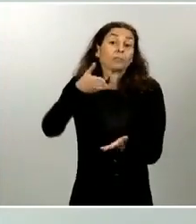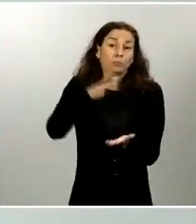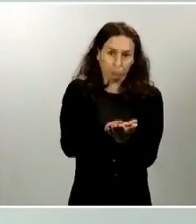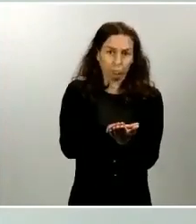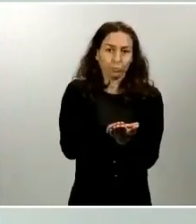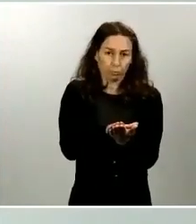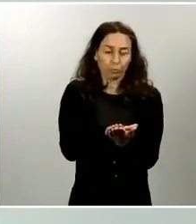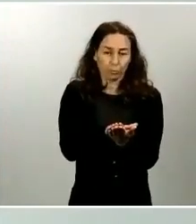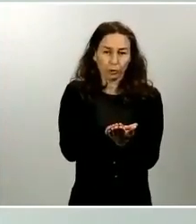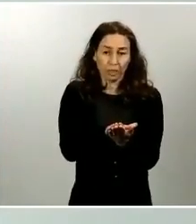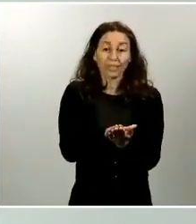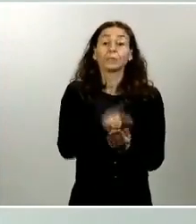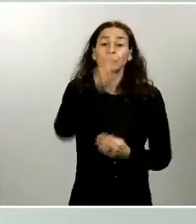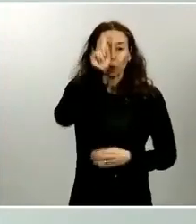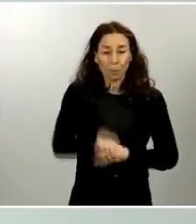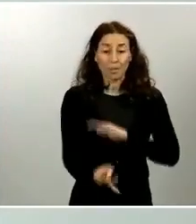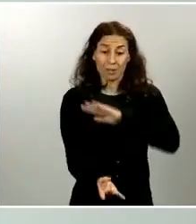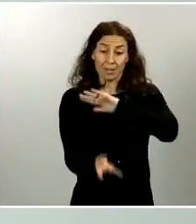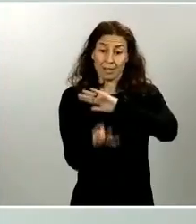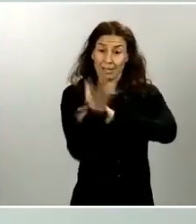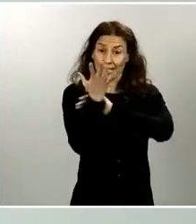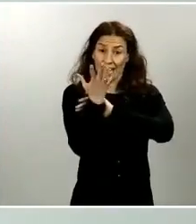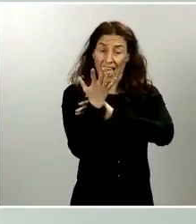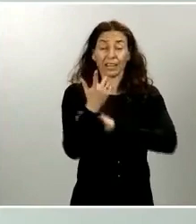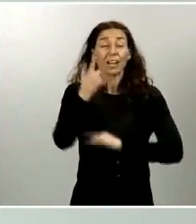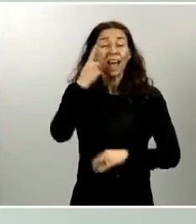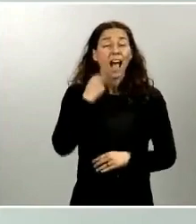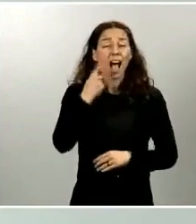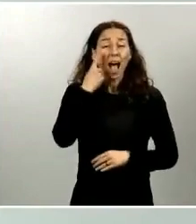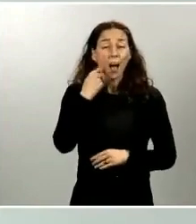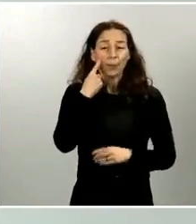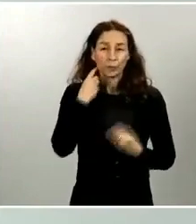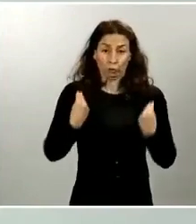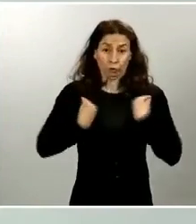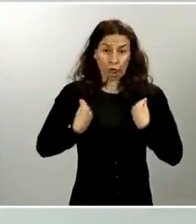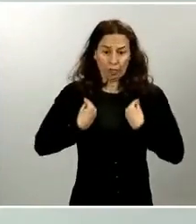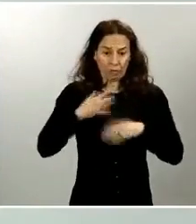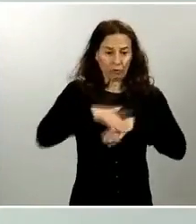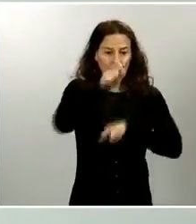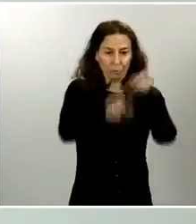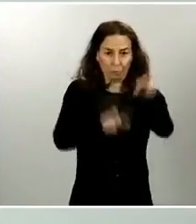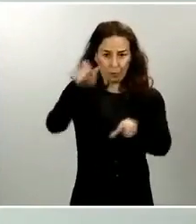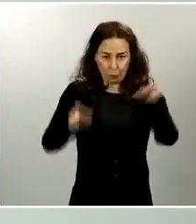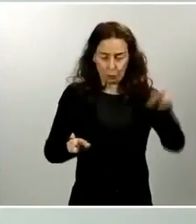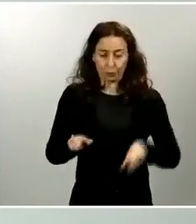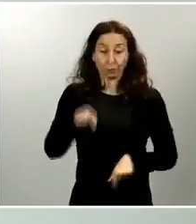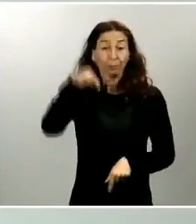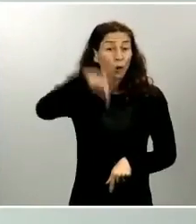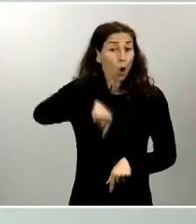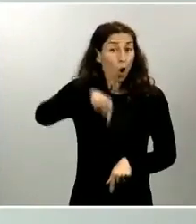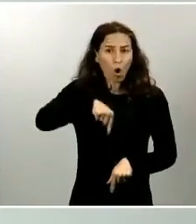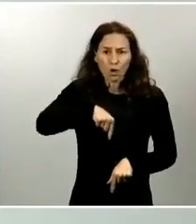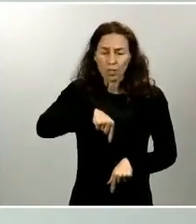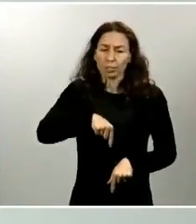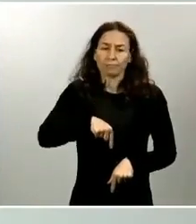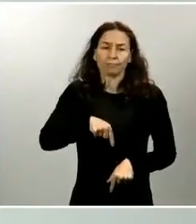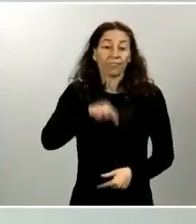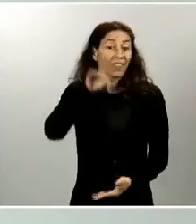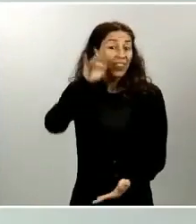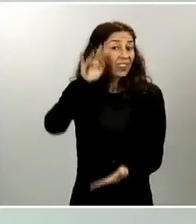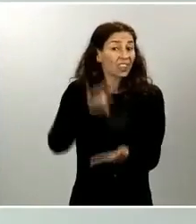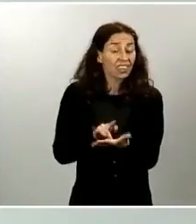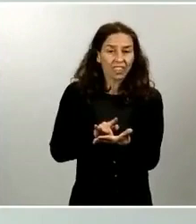crear hábitos sanos en las personas. Hoy, más que nunca, dicha celebración